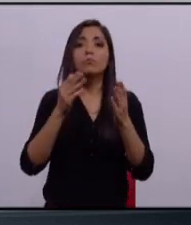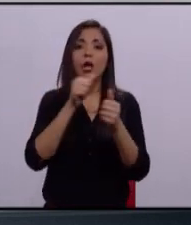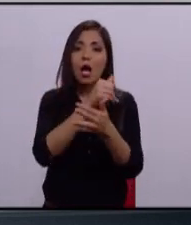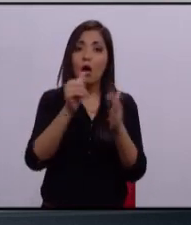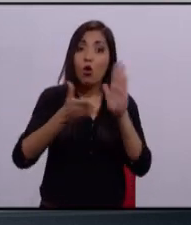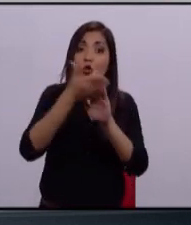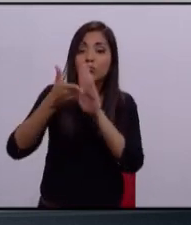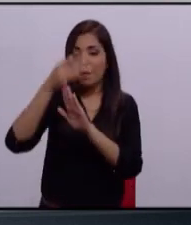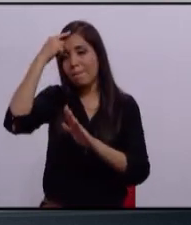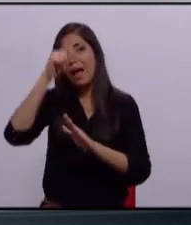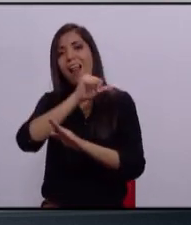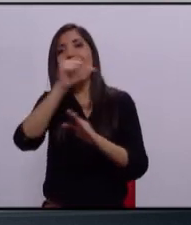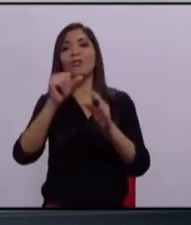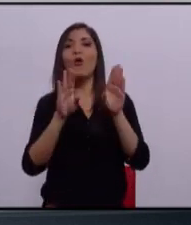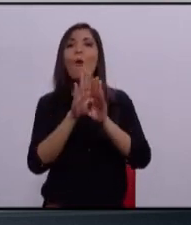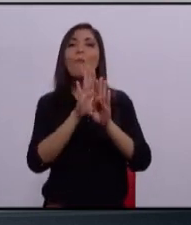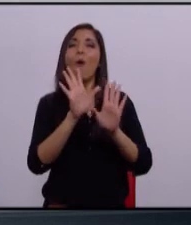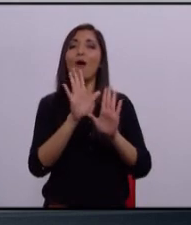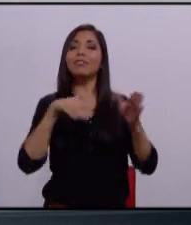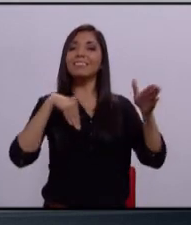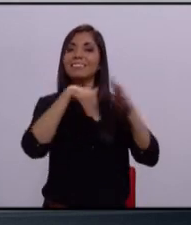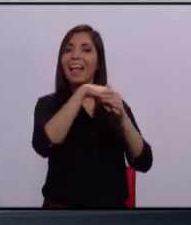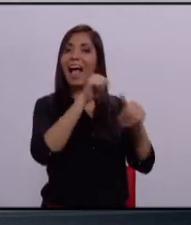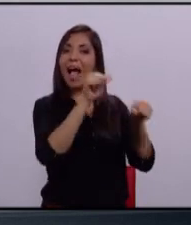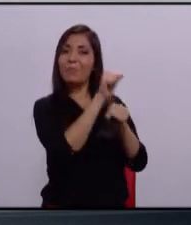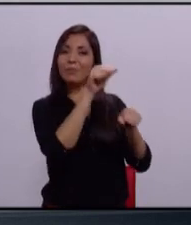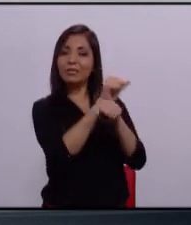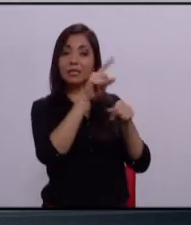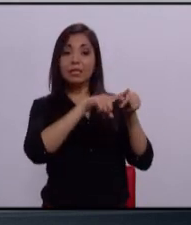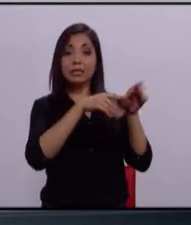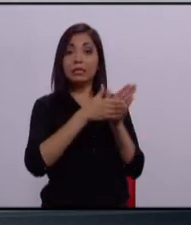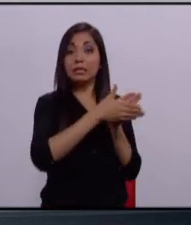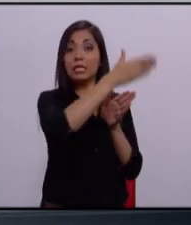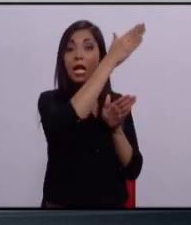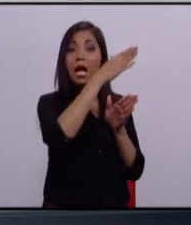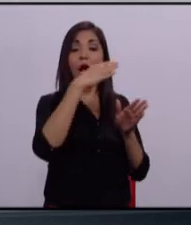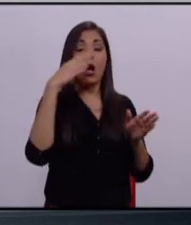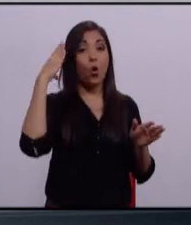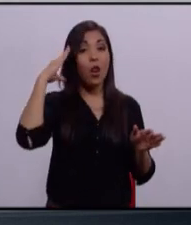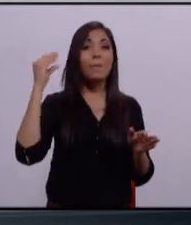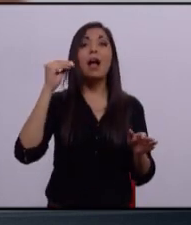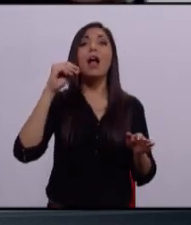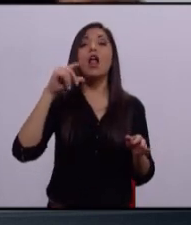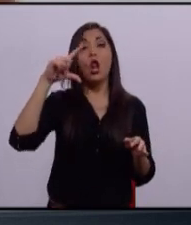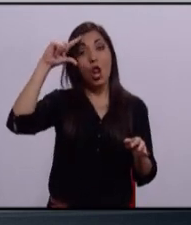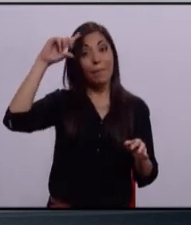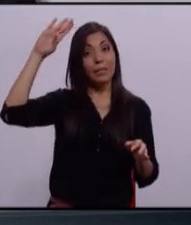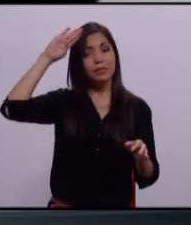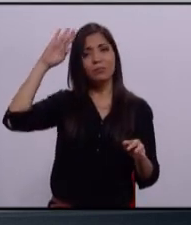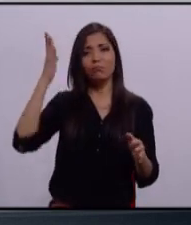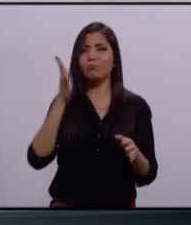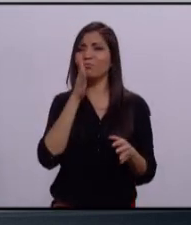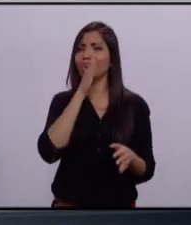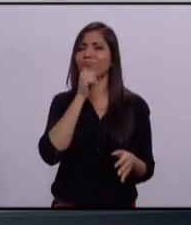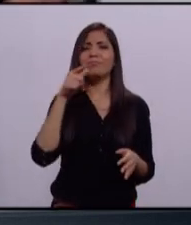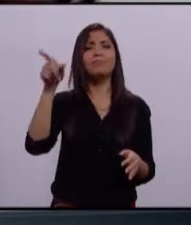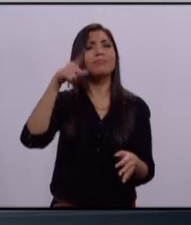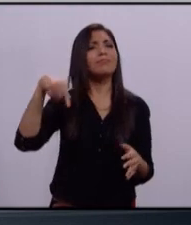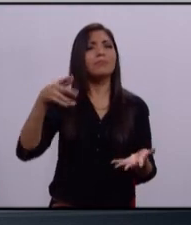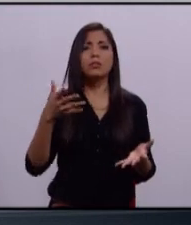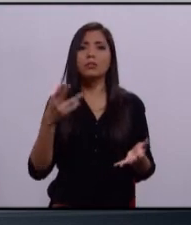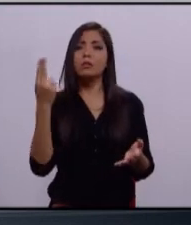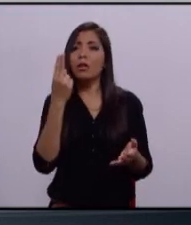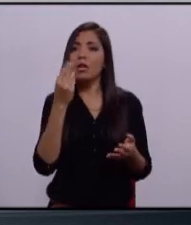nueva central camionera por la carretera a Colima, por López Mateos. No puede ser que los zapopanos tengan que ir,